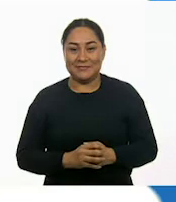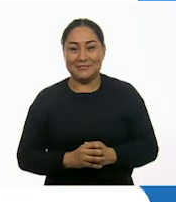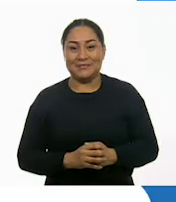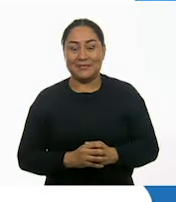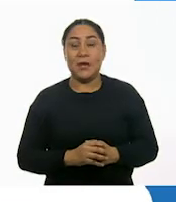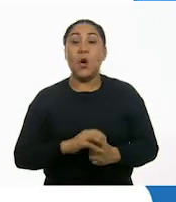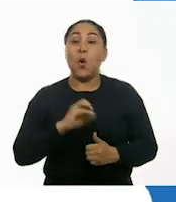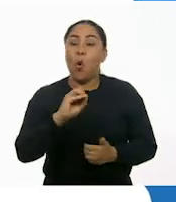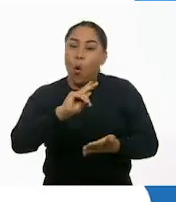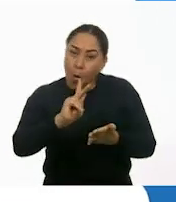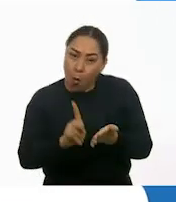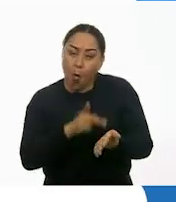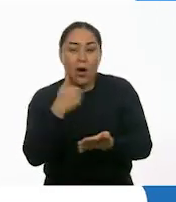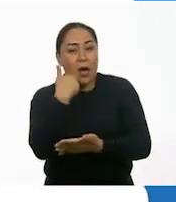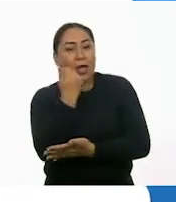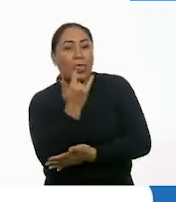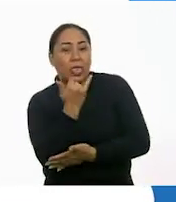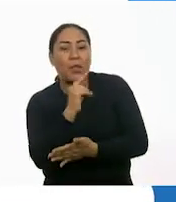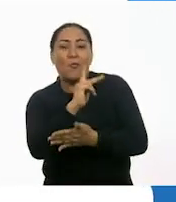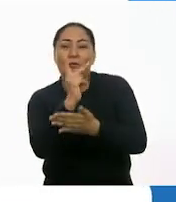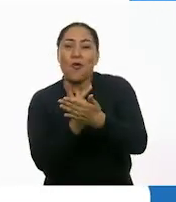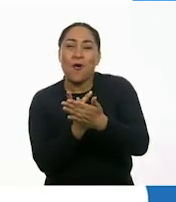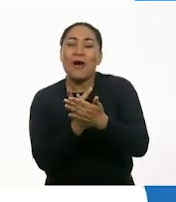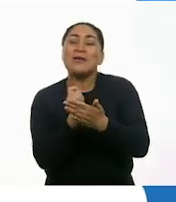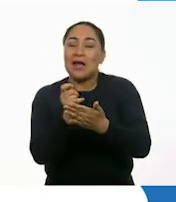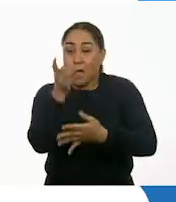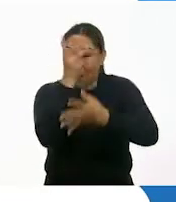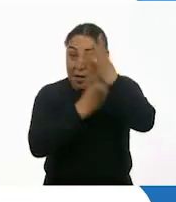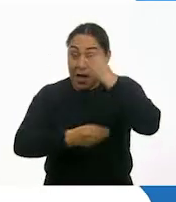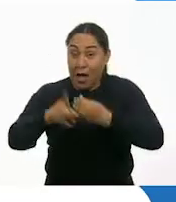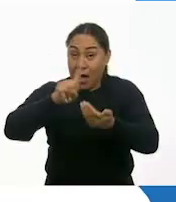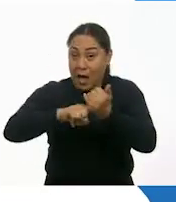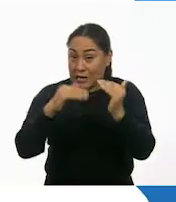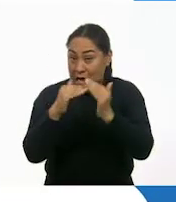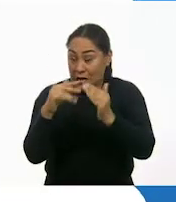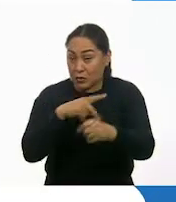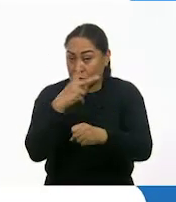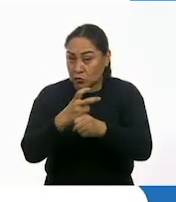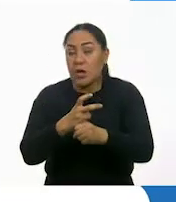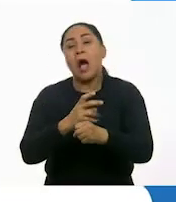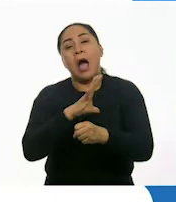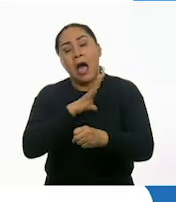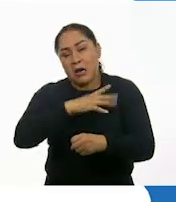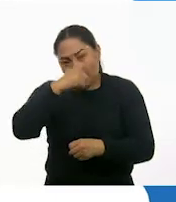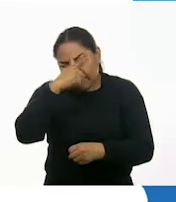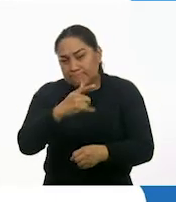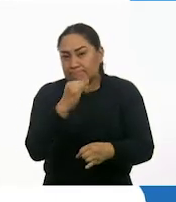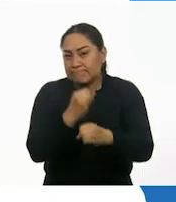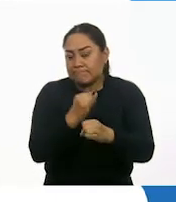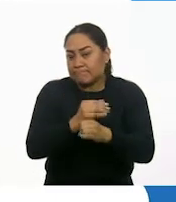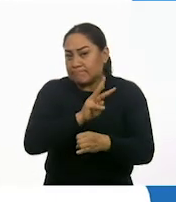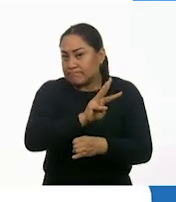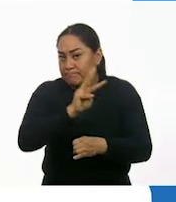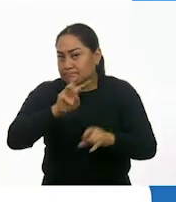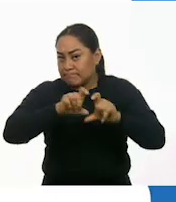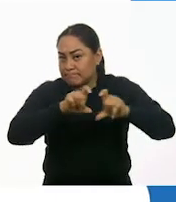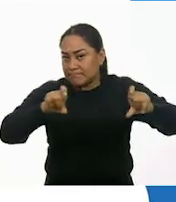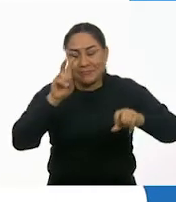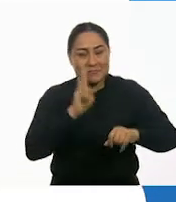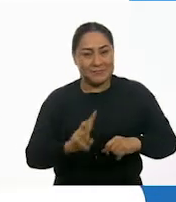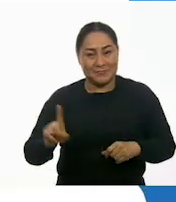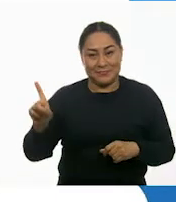Si quieres volver a ver los programas de Aprende en Casa 2, los puedes encontrar en la siguiente liga, aprendeencasa